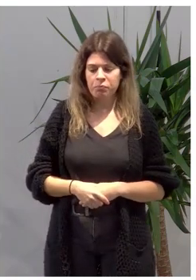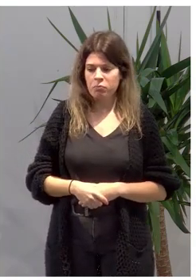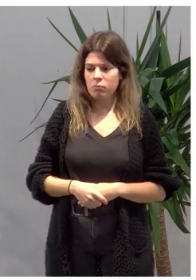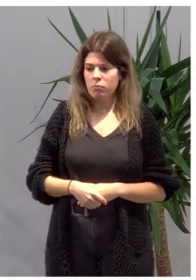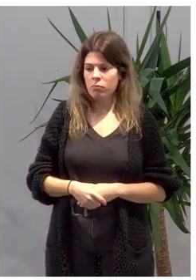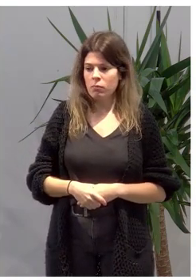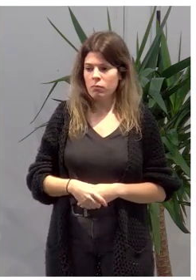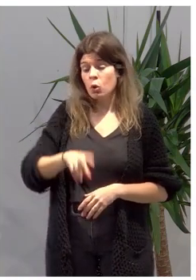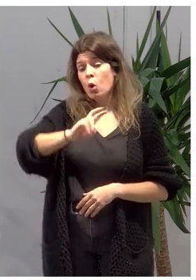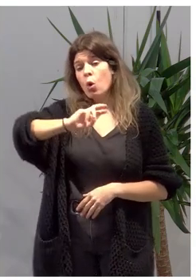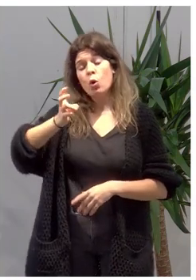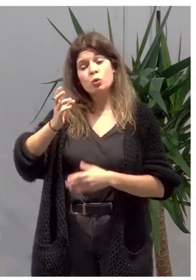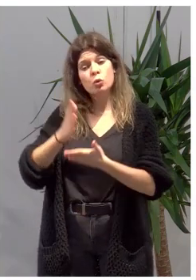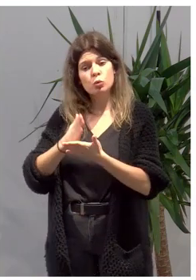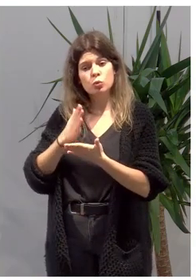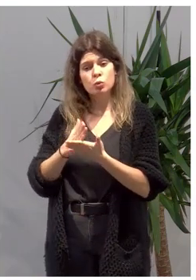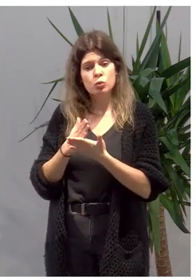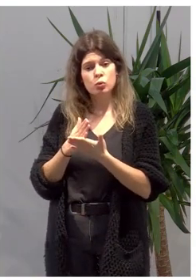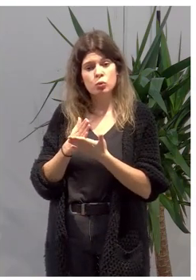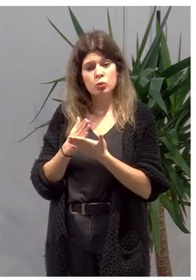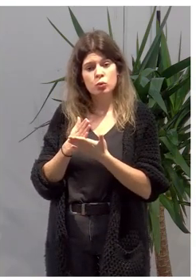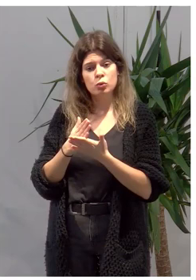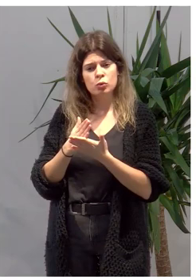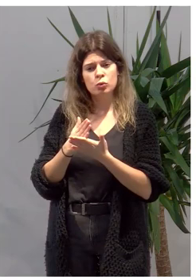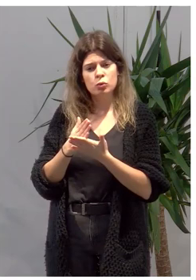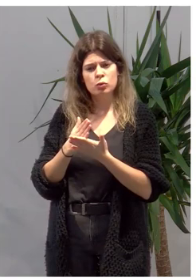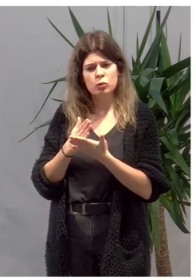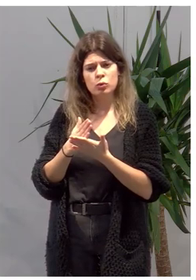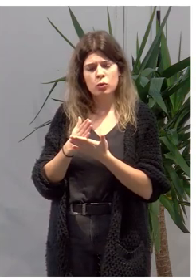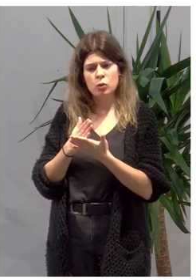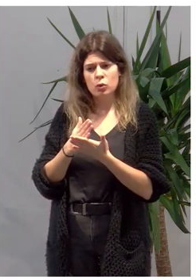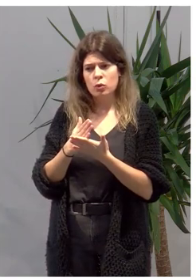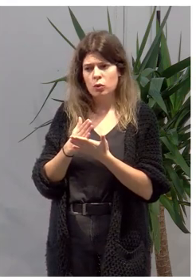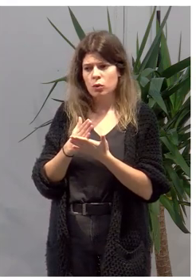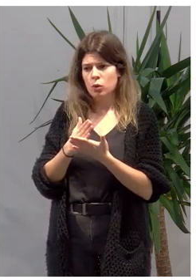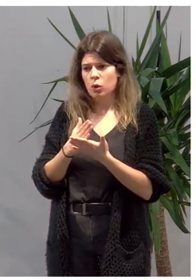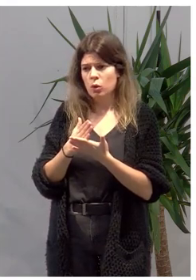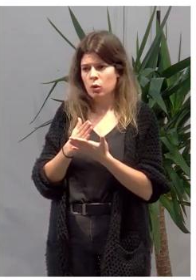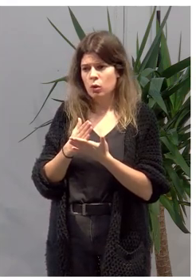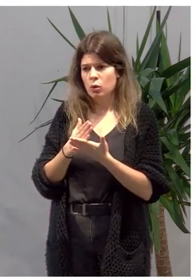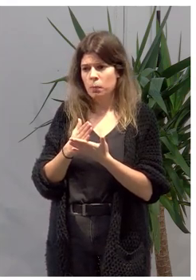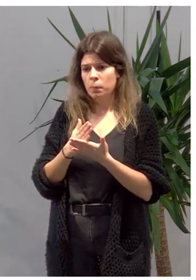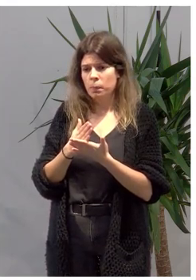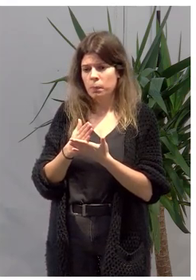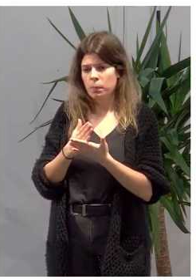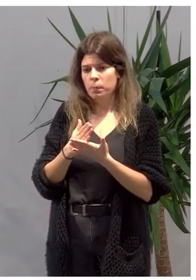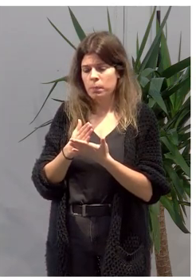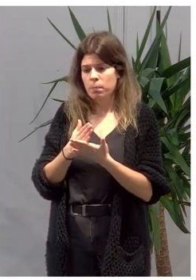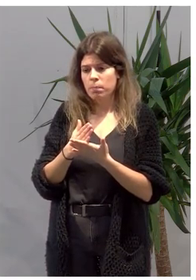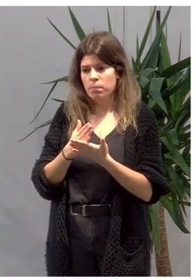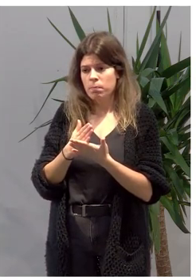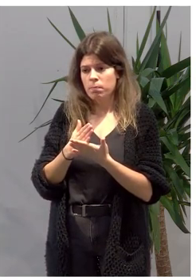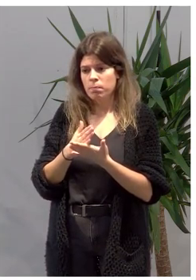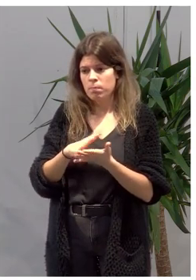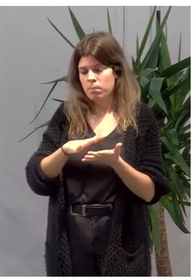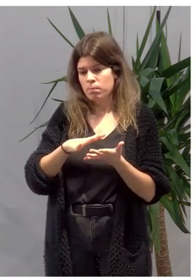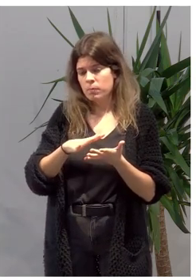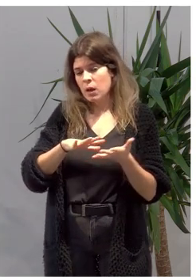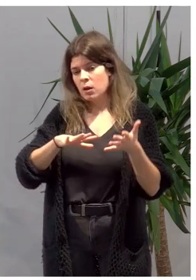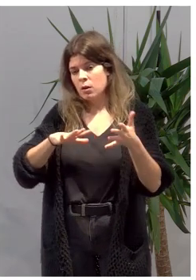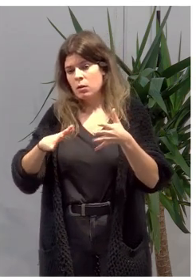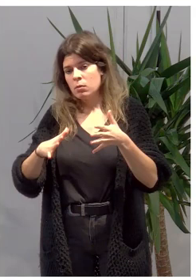El otro curso se llevará más